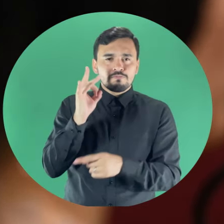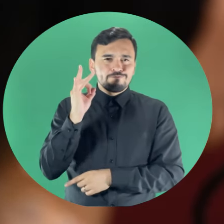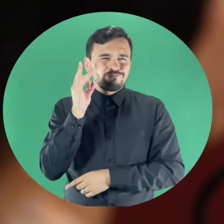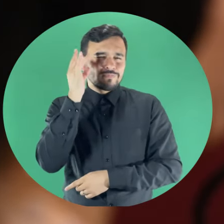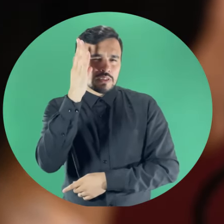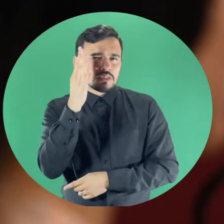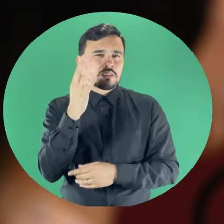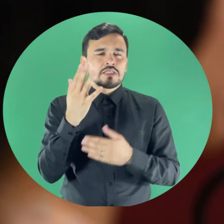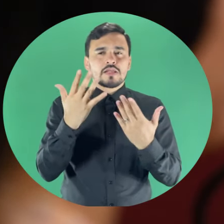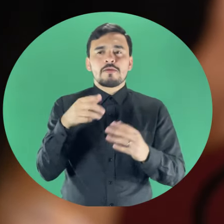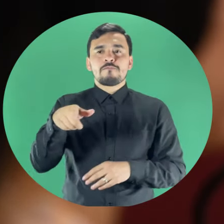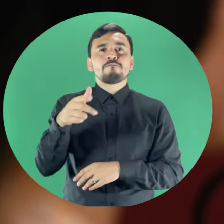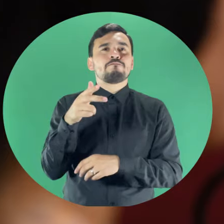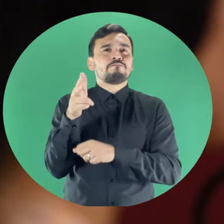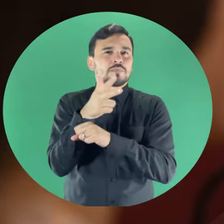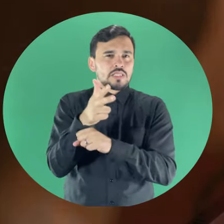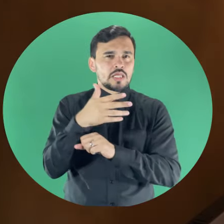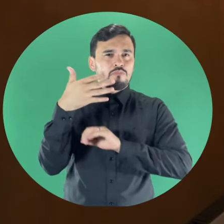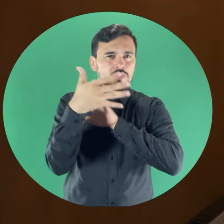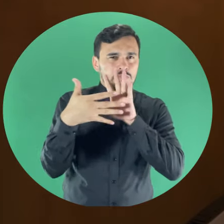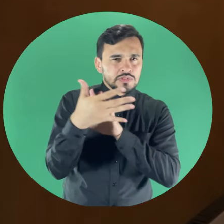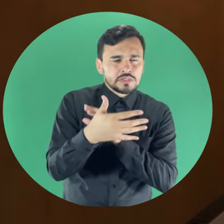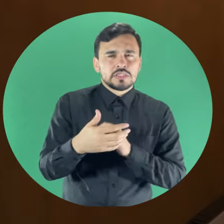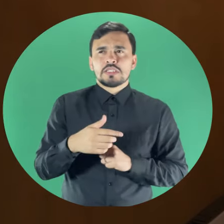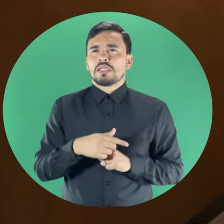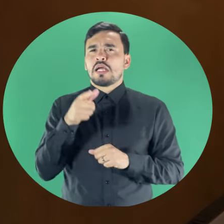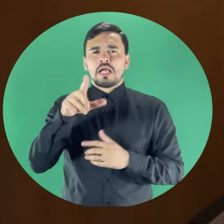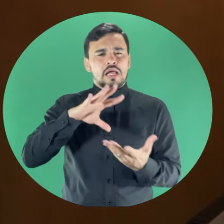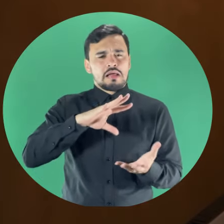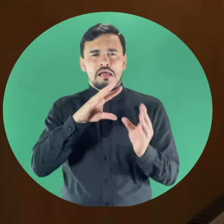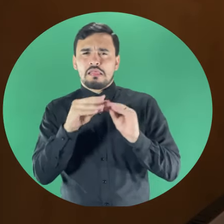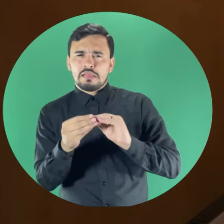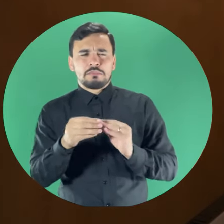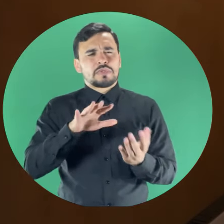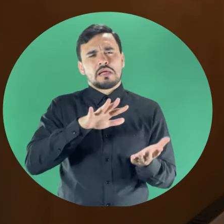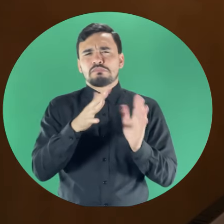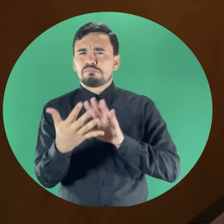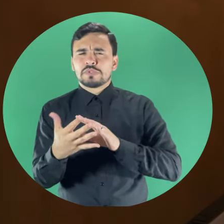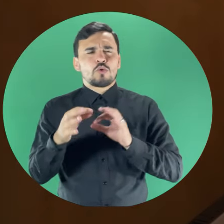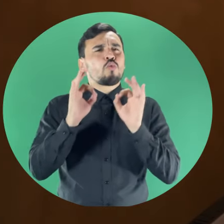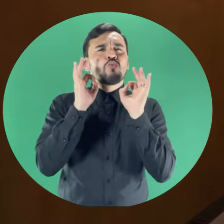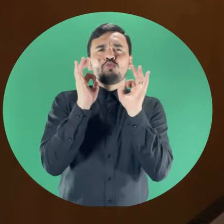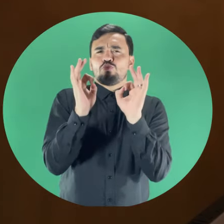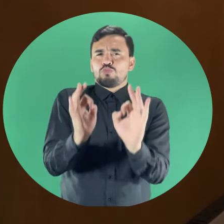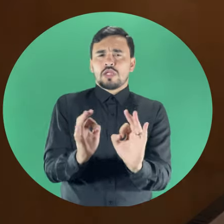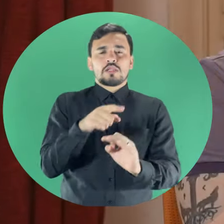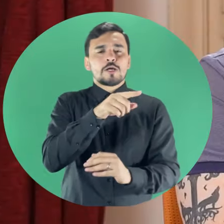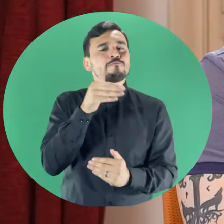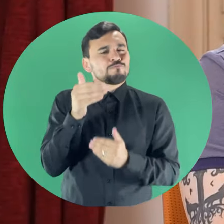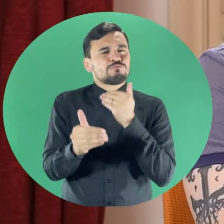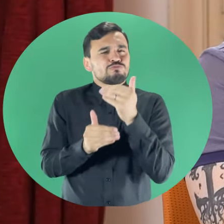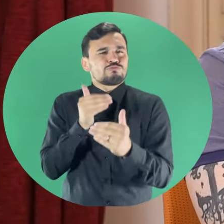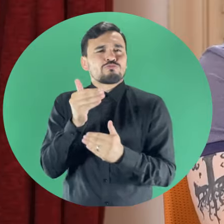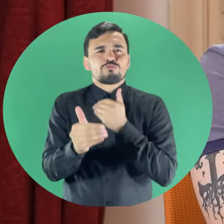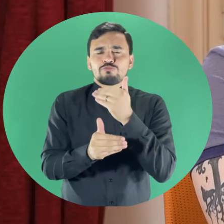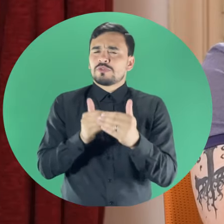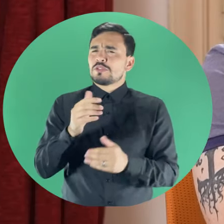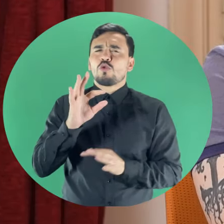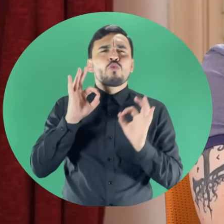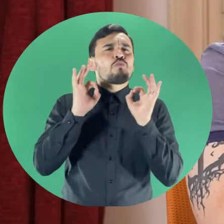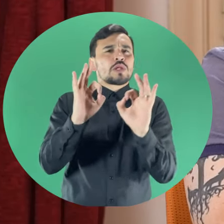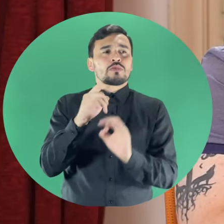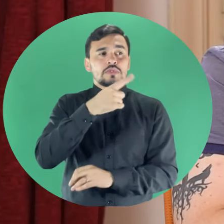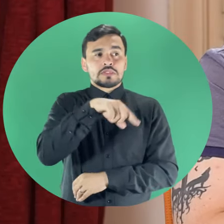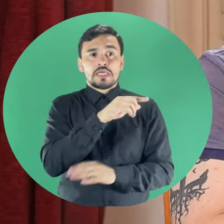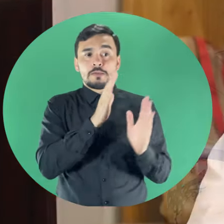de hacer los videos en lengua de señas, era trasladar también en parte, al mismo tiempo en el proceso, todo lo que se había